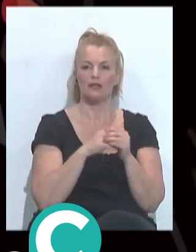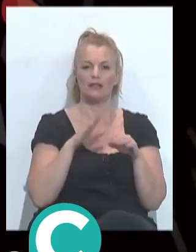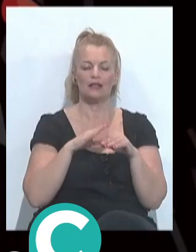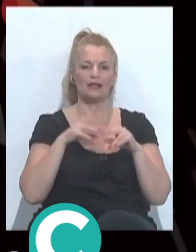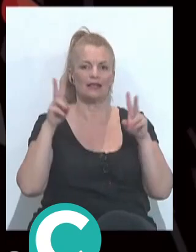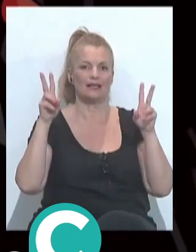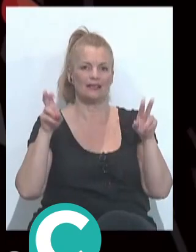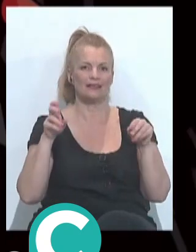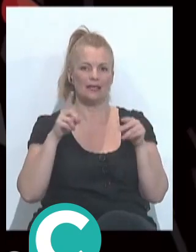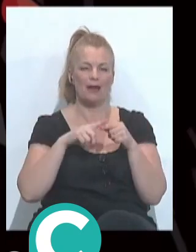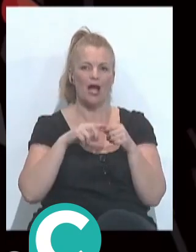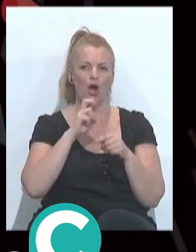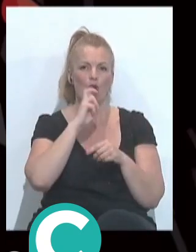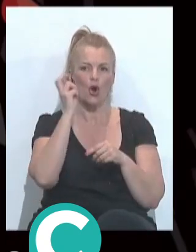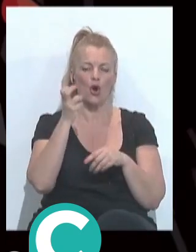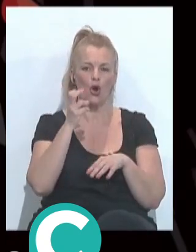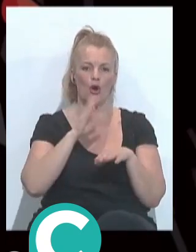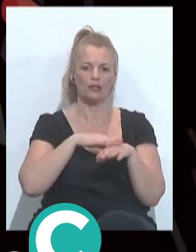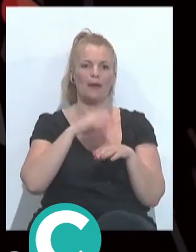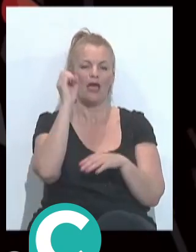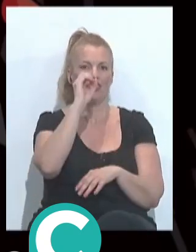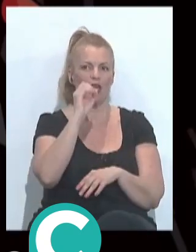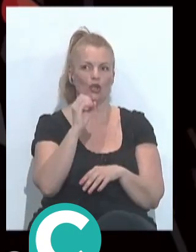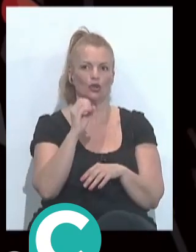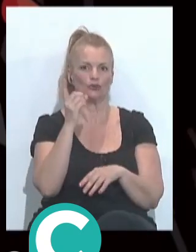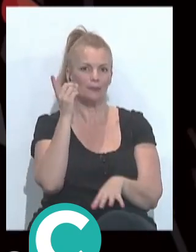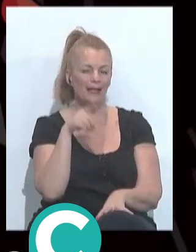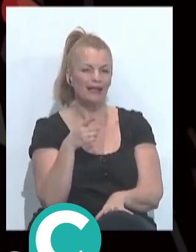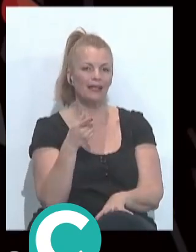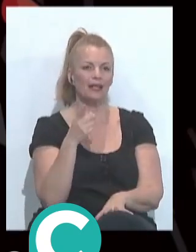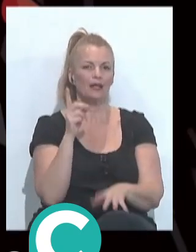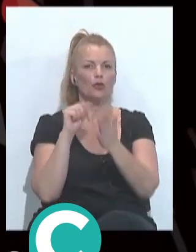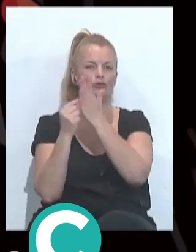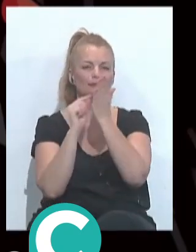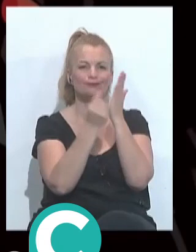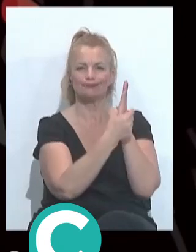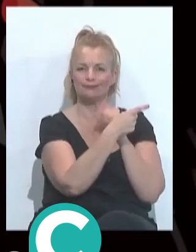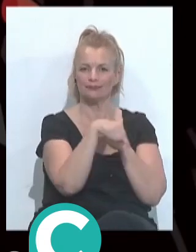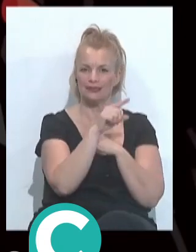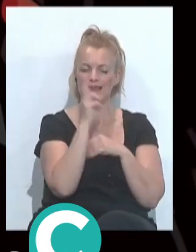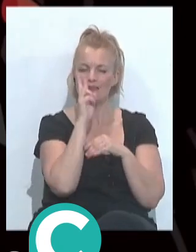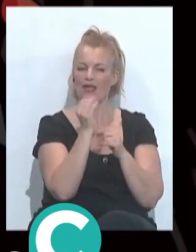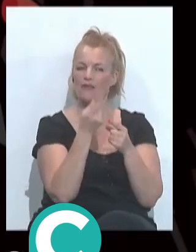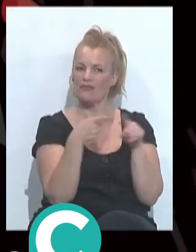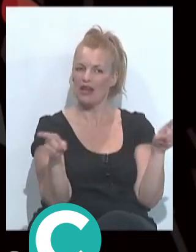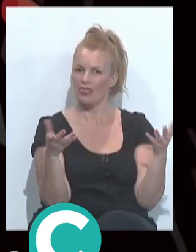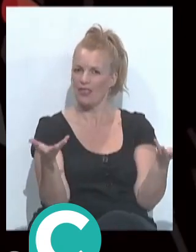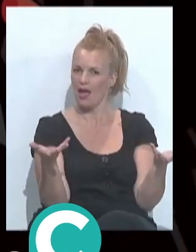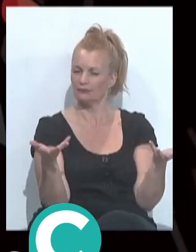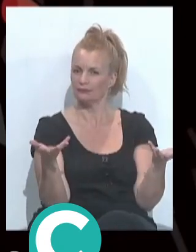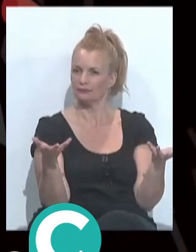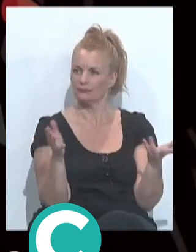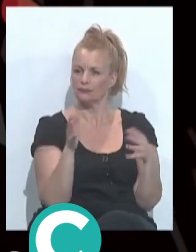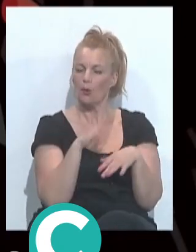aquello de la milla verde pues dijo un cero punto ¿no? entonces ahí es donde se ve esa diferencia un poco ¿no?